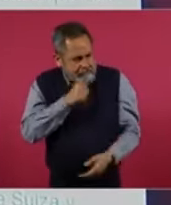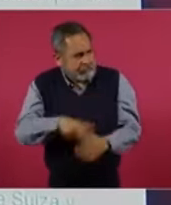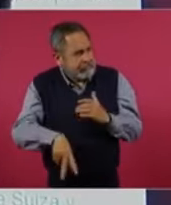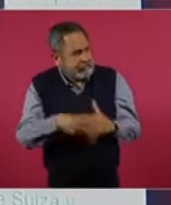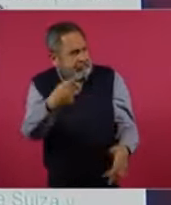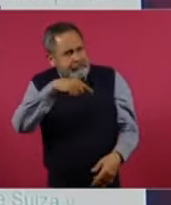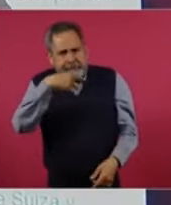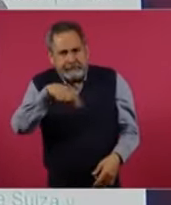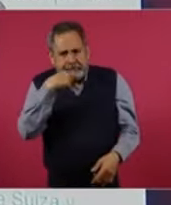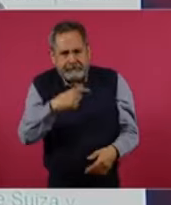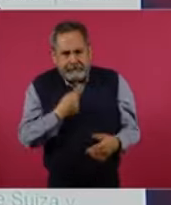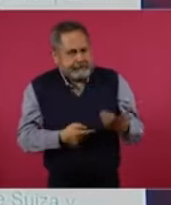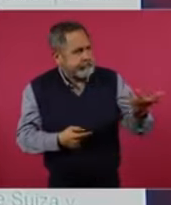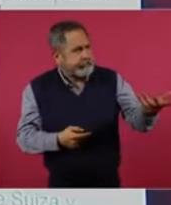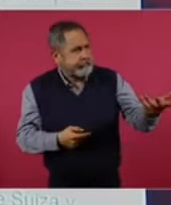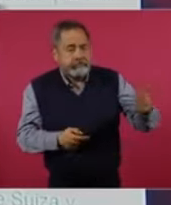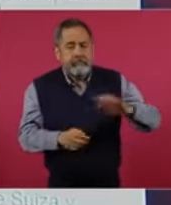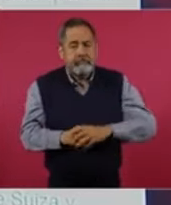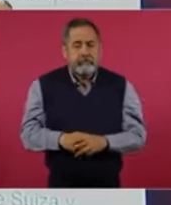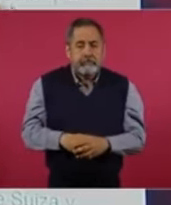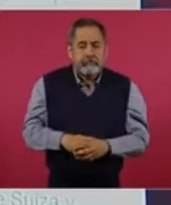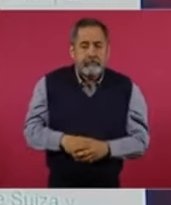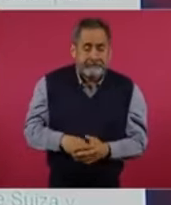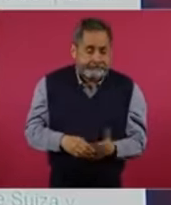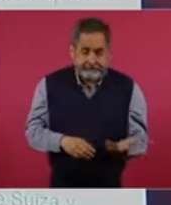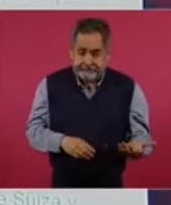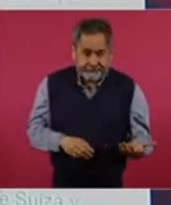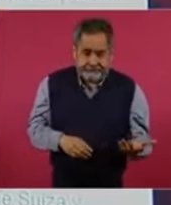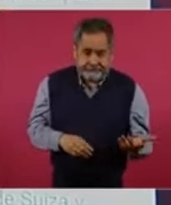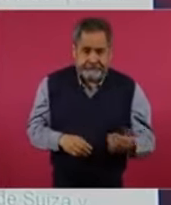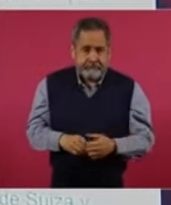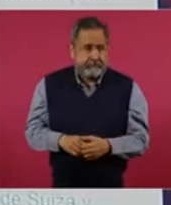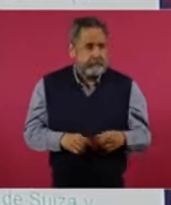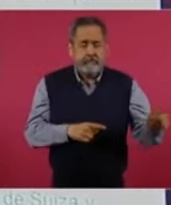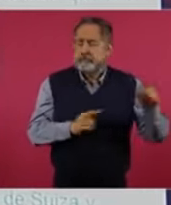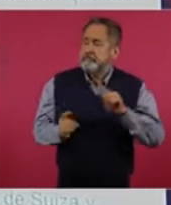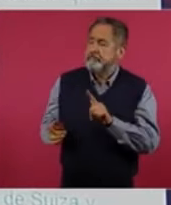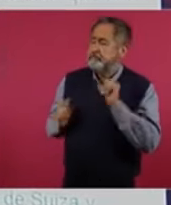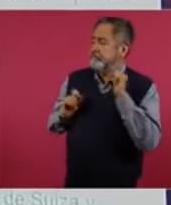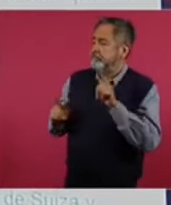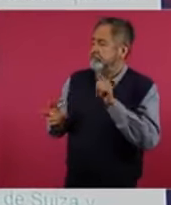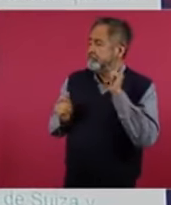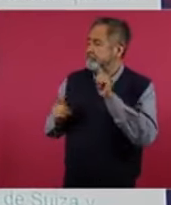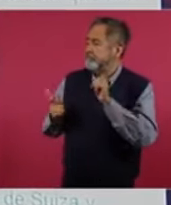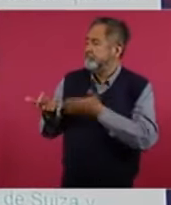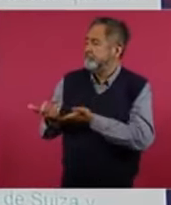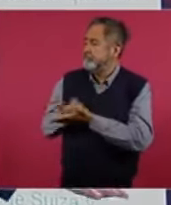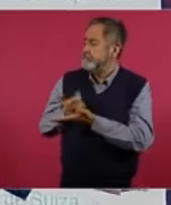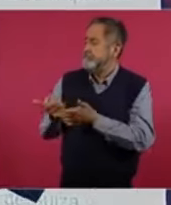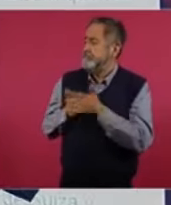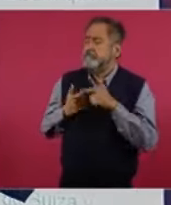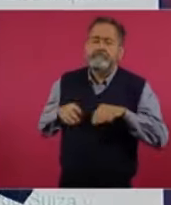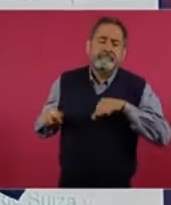Nada más llegan a cobrar, digo,